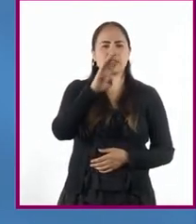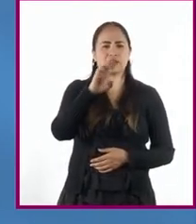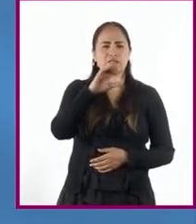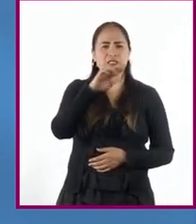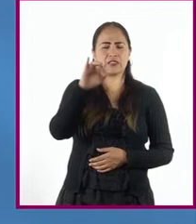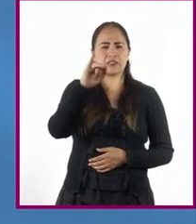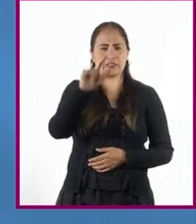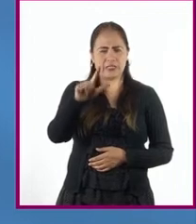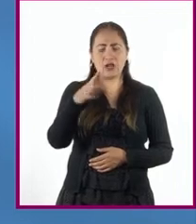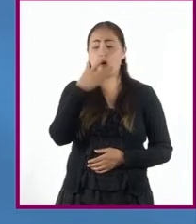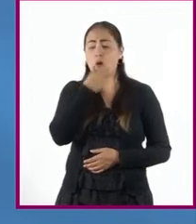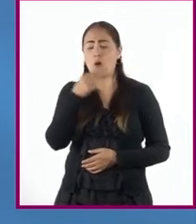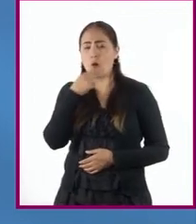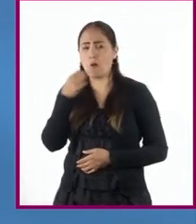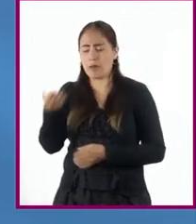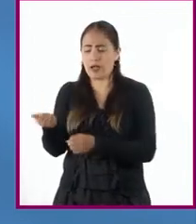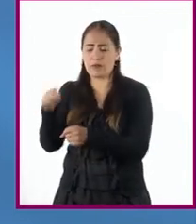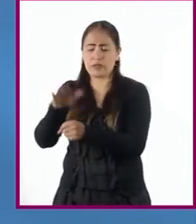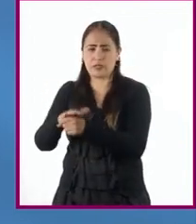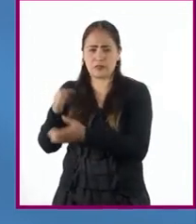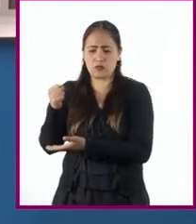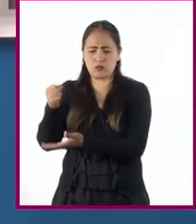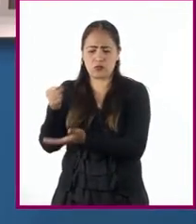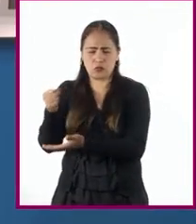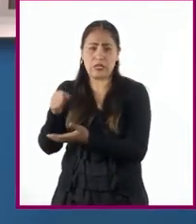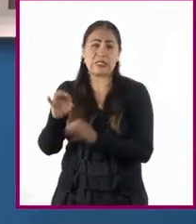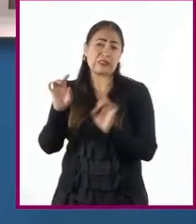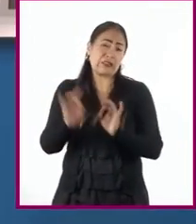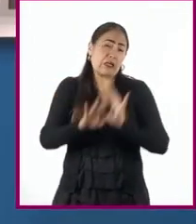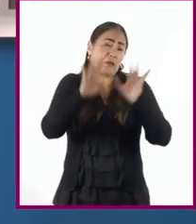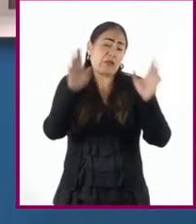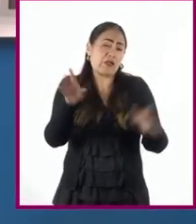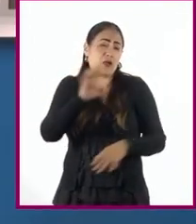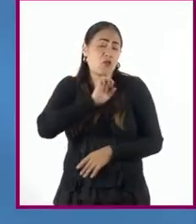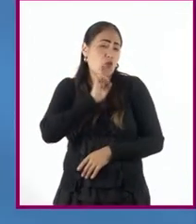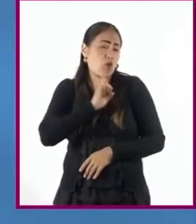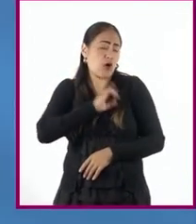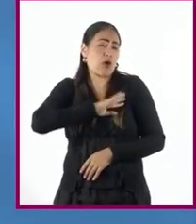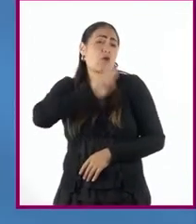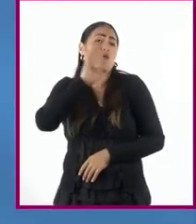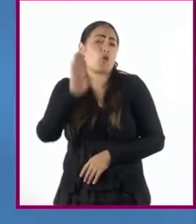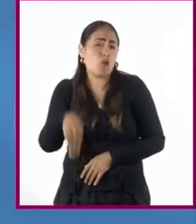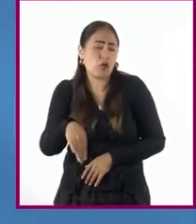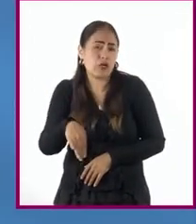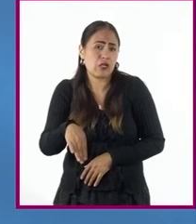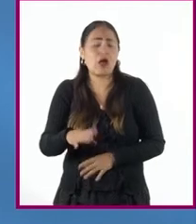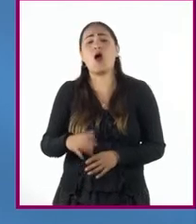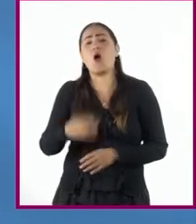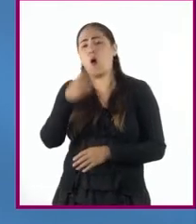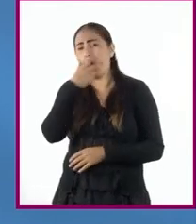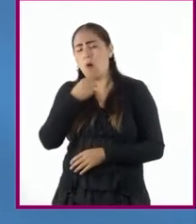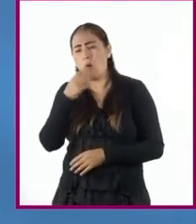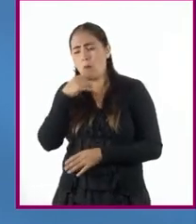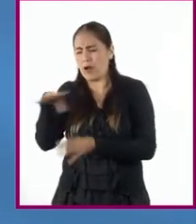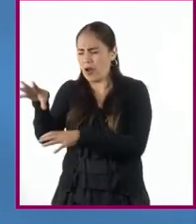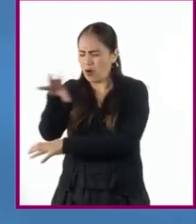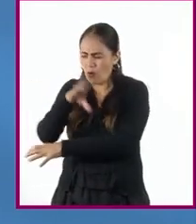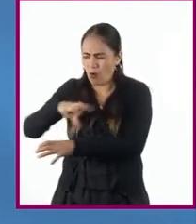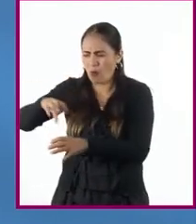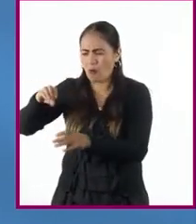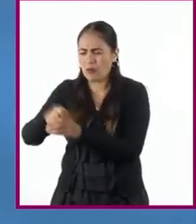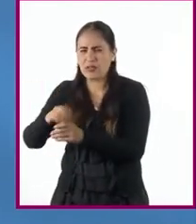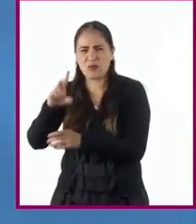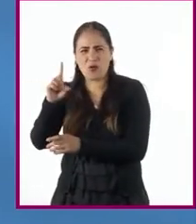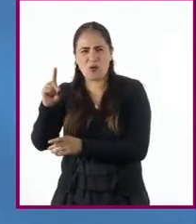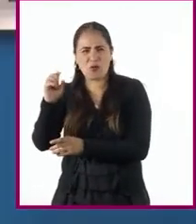la fortuna y en caso de que la mujer muriese por alguna causa, el marido tenía que regresar completamente la